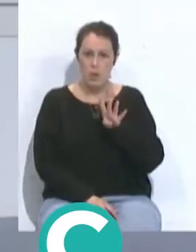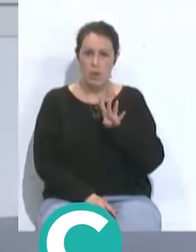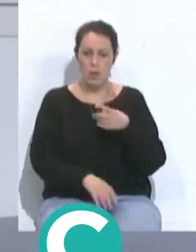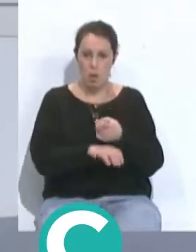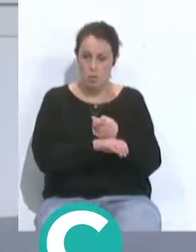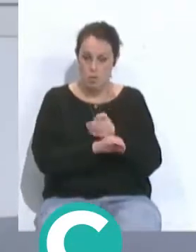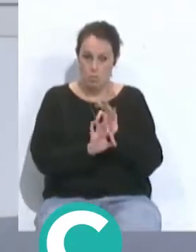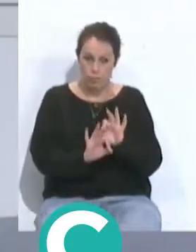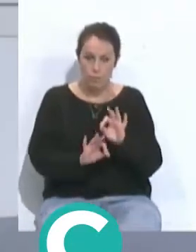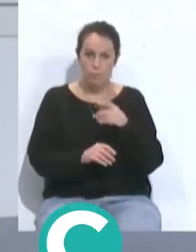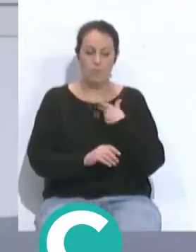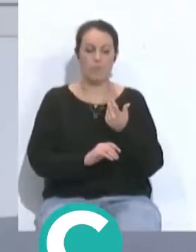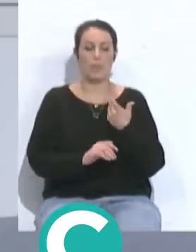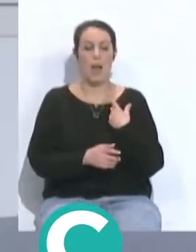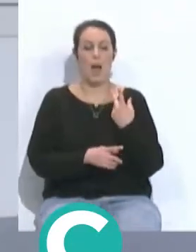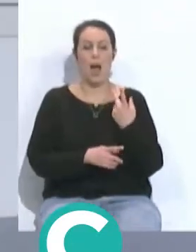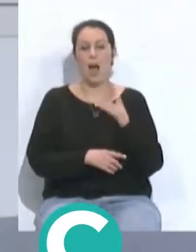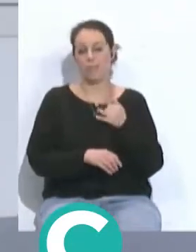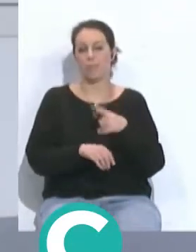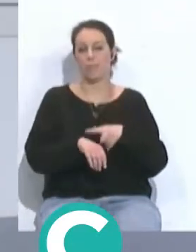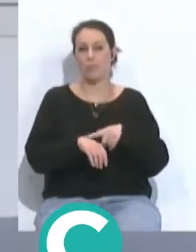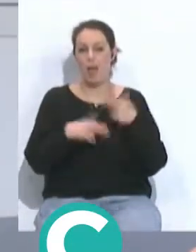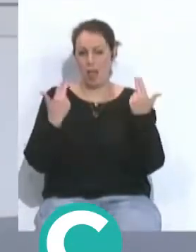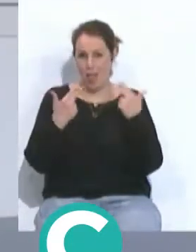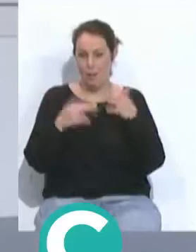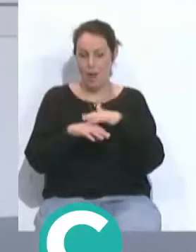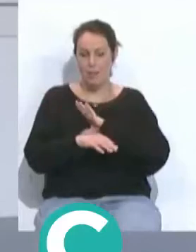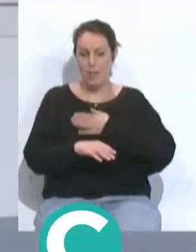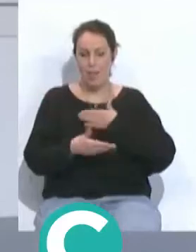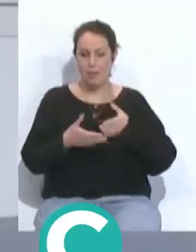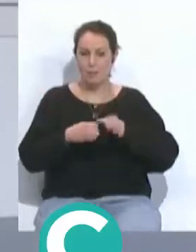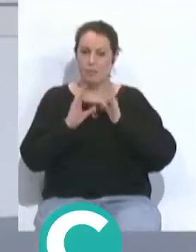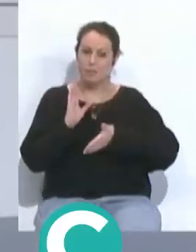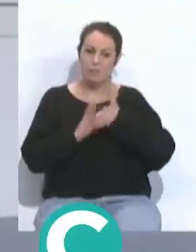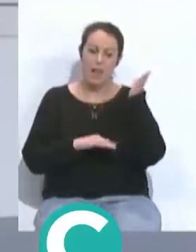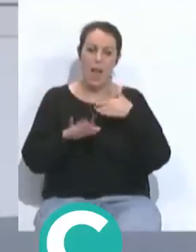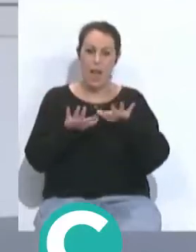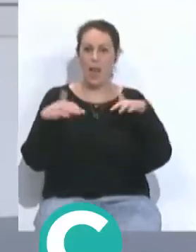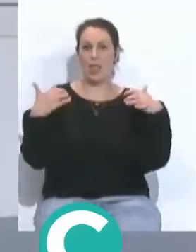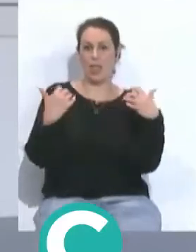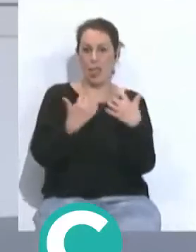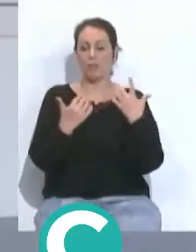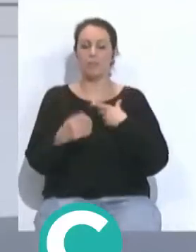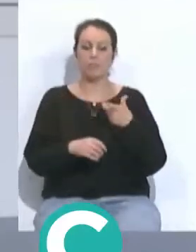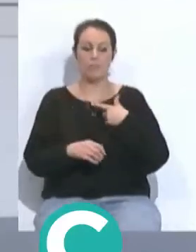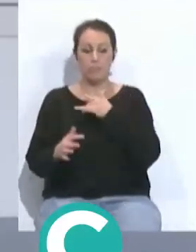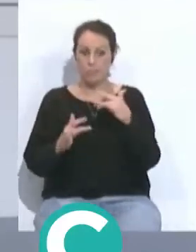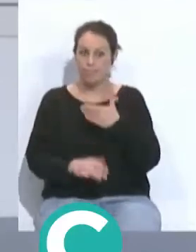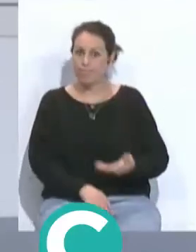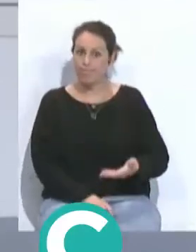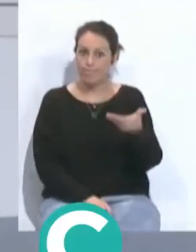nos queda ganar tiempo de una cenita para después mañana el desayuno e irnos para el estadio en un partido